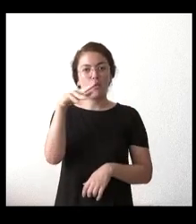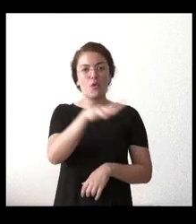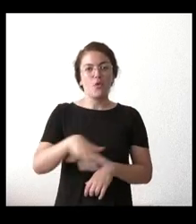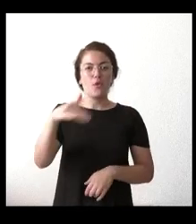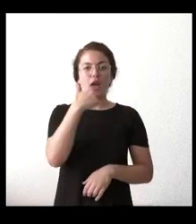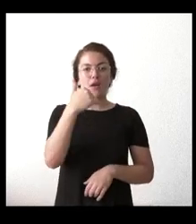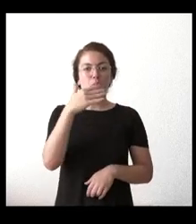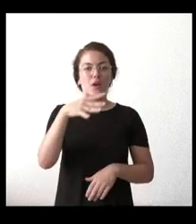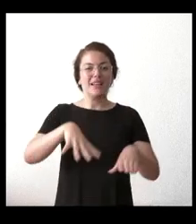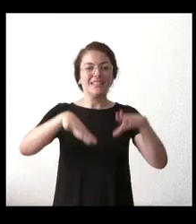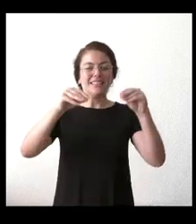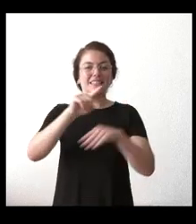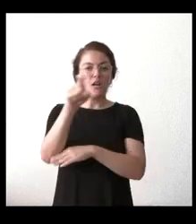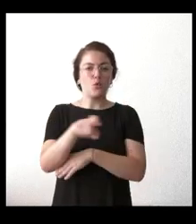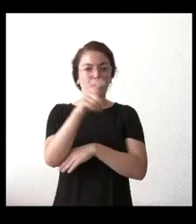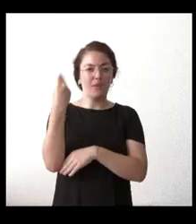incendio que hubo en junio,